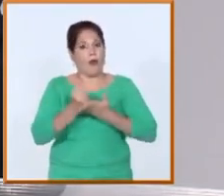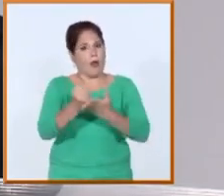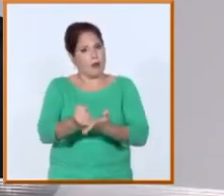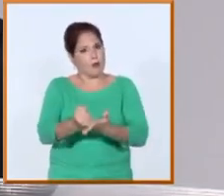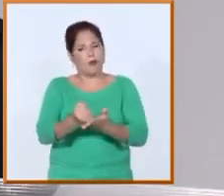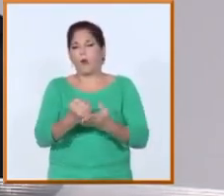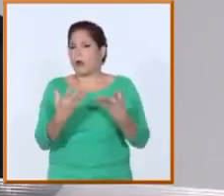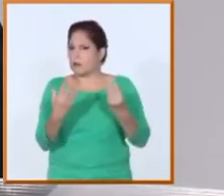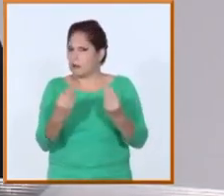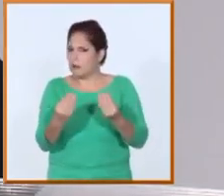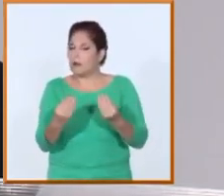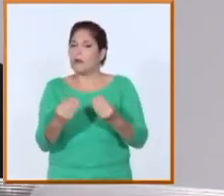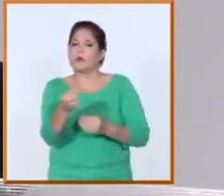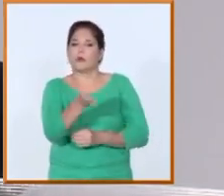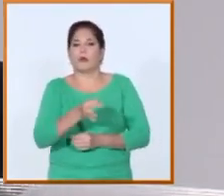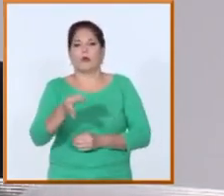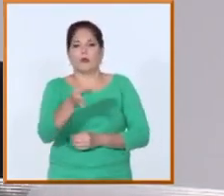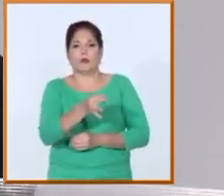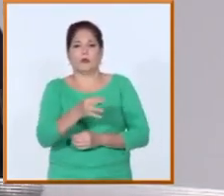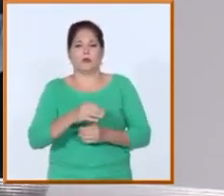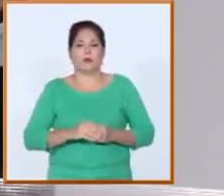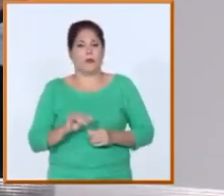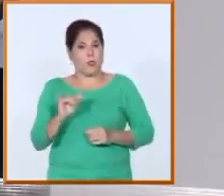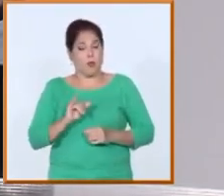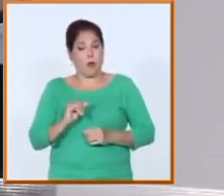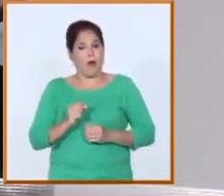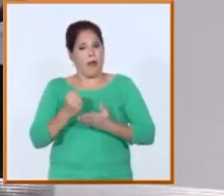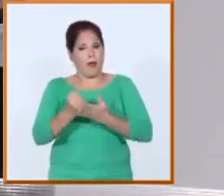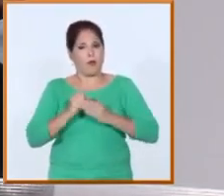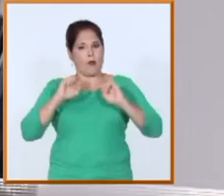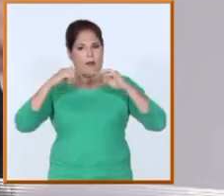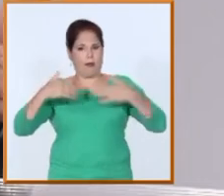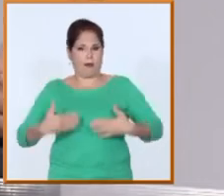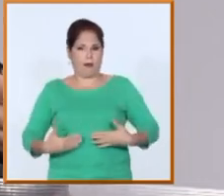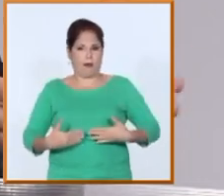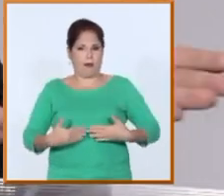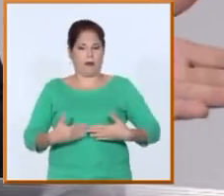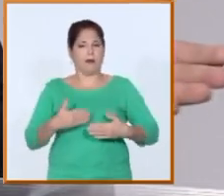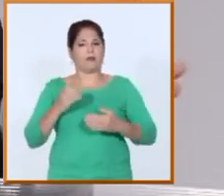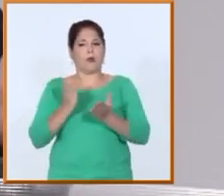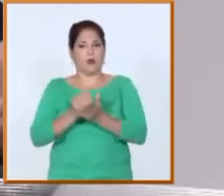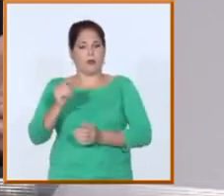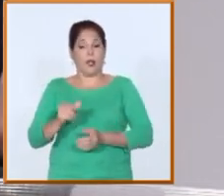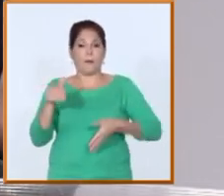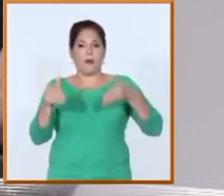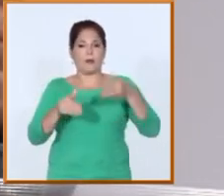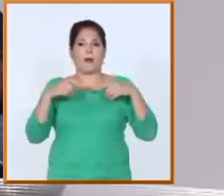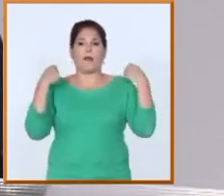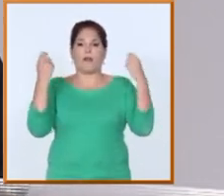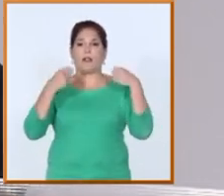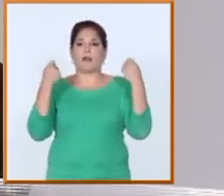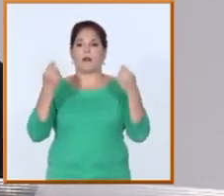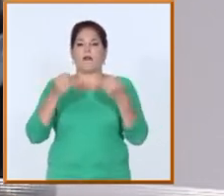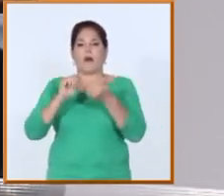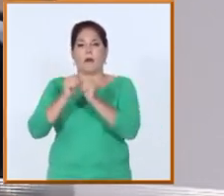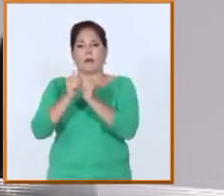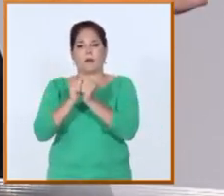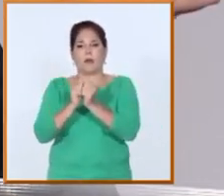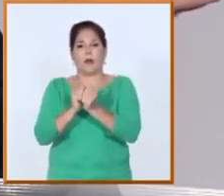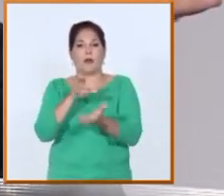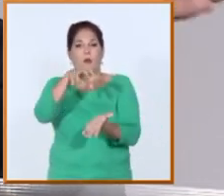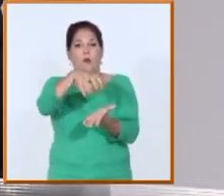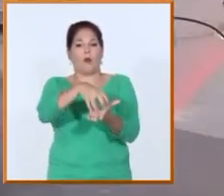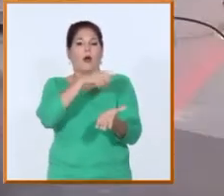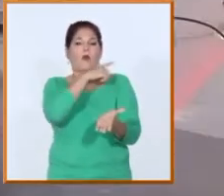bien a su formación integral se desarrollaron un grupo grande de actividades participamos en un festival deportivo en Ekaterinburgo en Rusia hay una